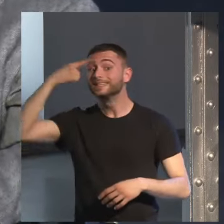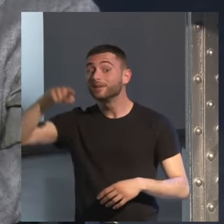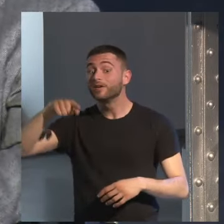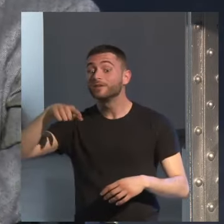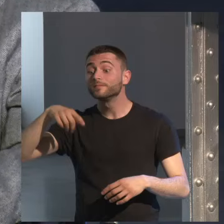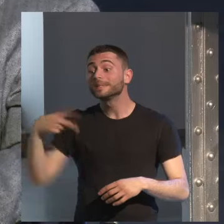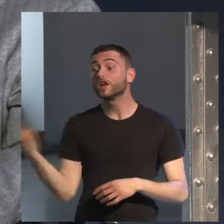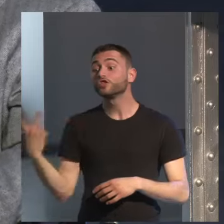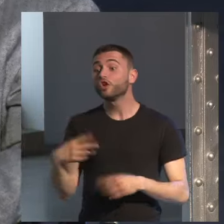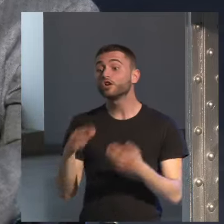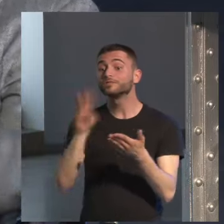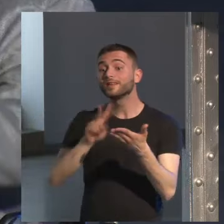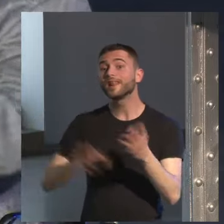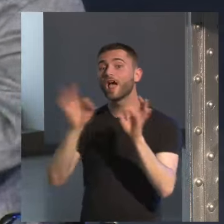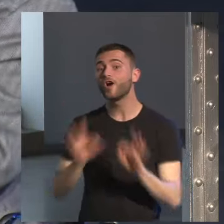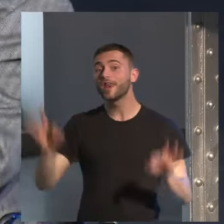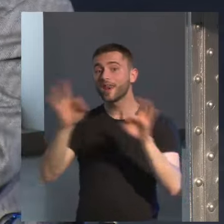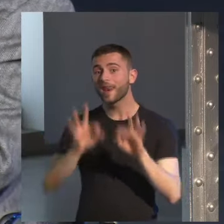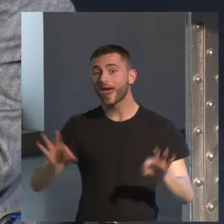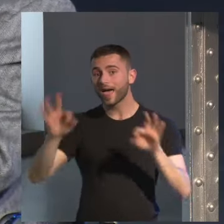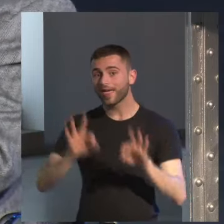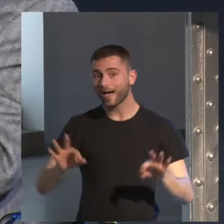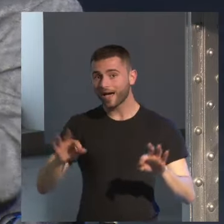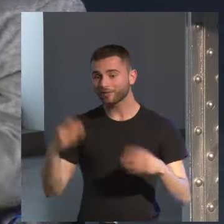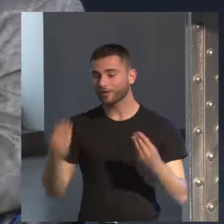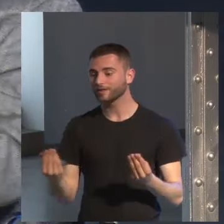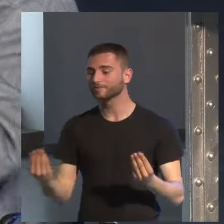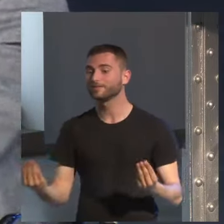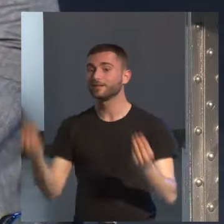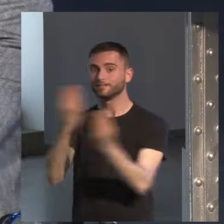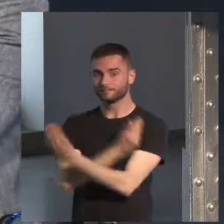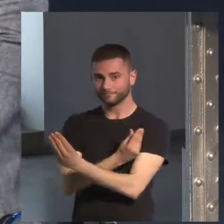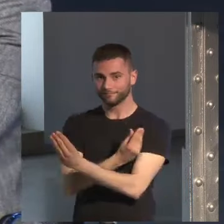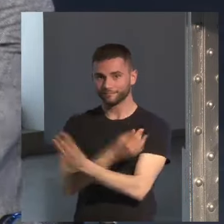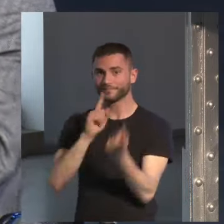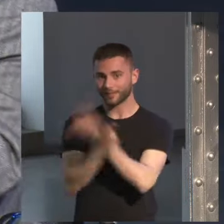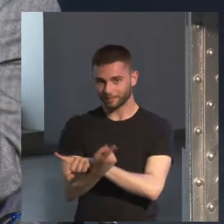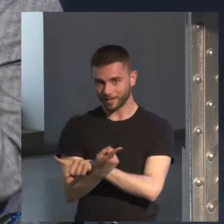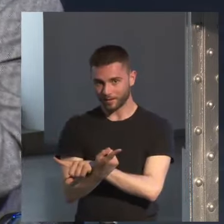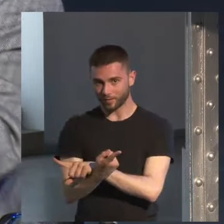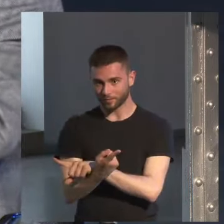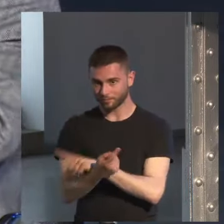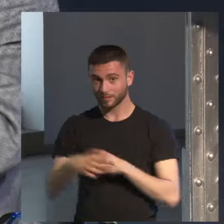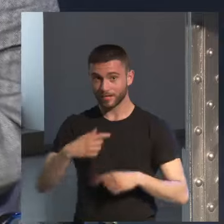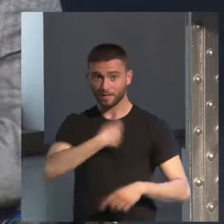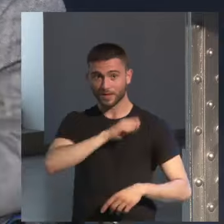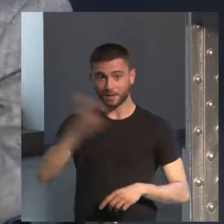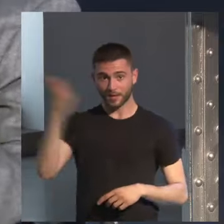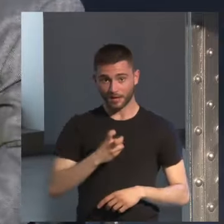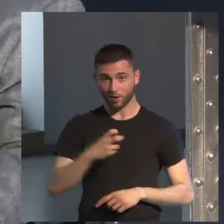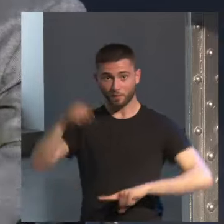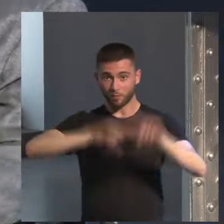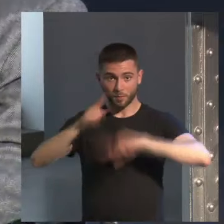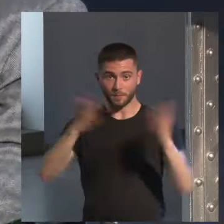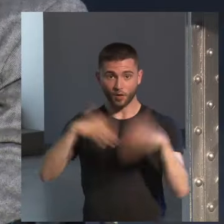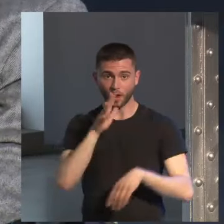leído ninguno de los dos y que pudiéramos en un momento determinado cruzárnoslo cuando veníamos a España no había ningún problema porque íbamos ahí a la librería